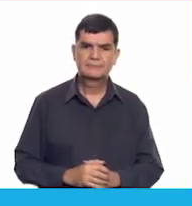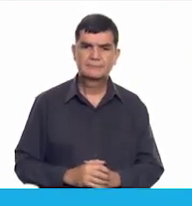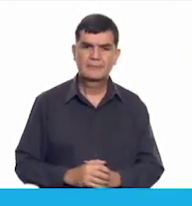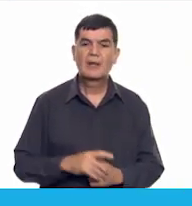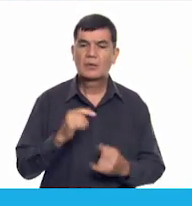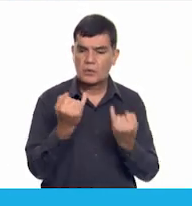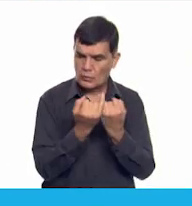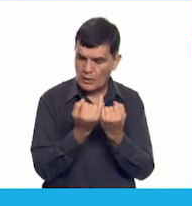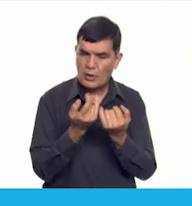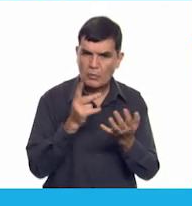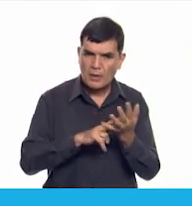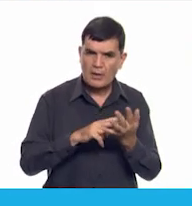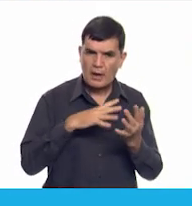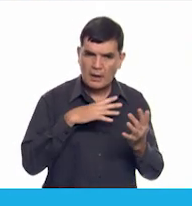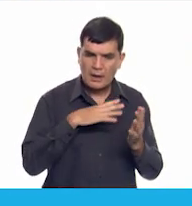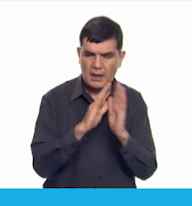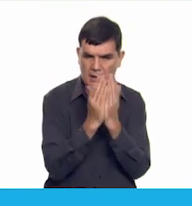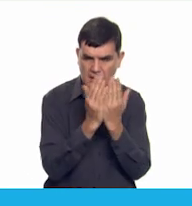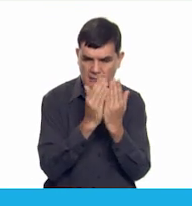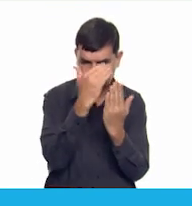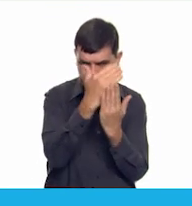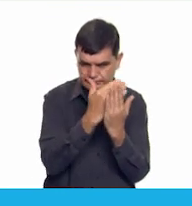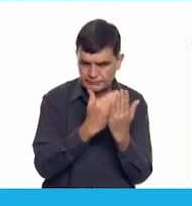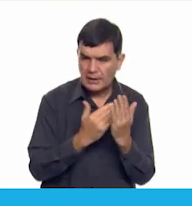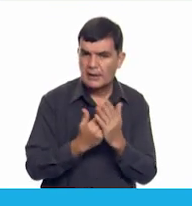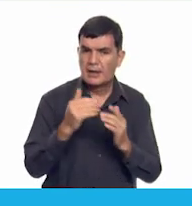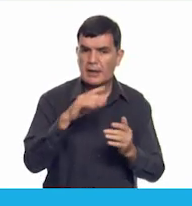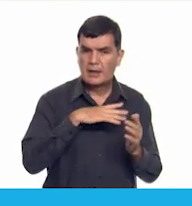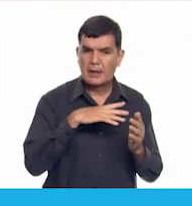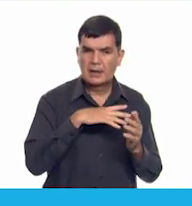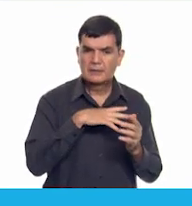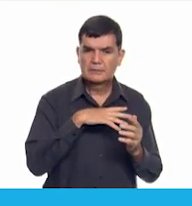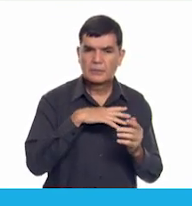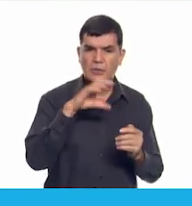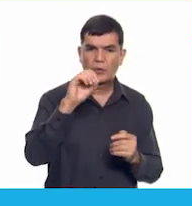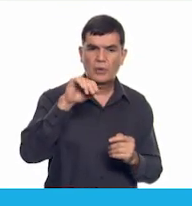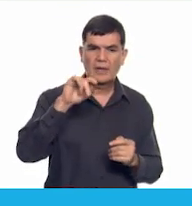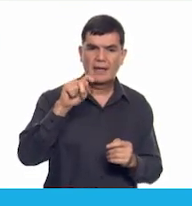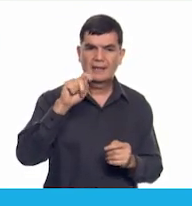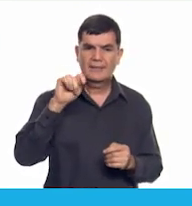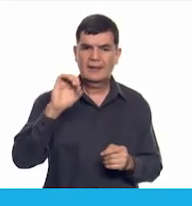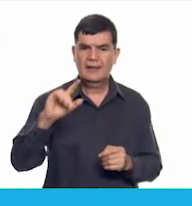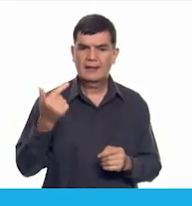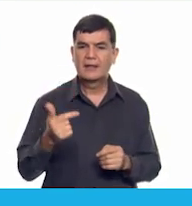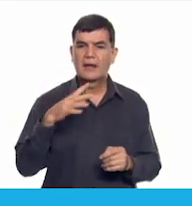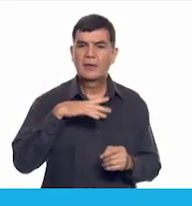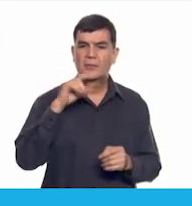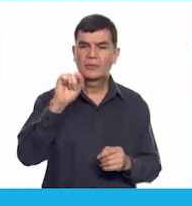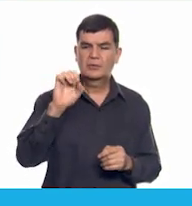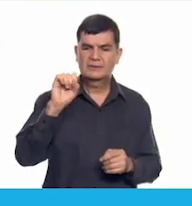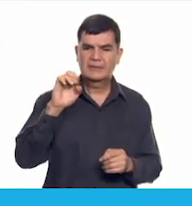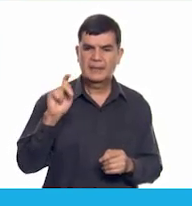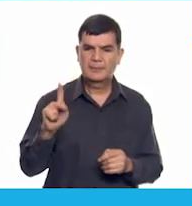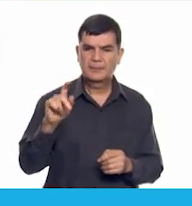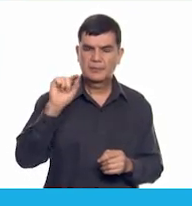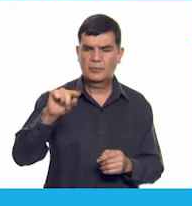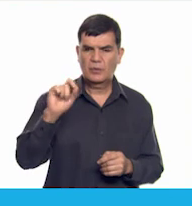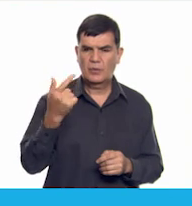También puedes encontrar los libros de texto en la página conaliteg.cep